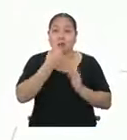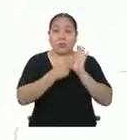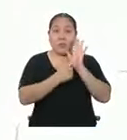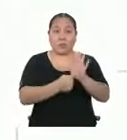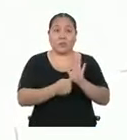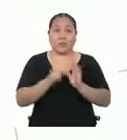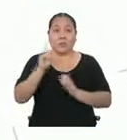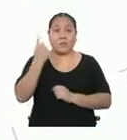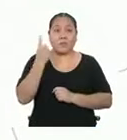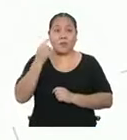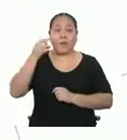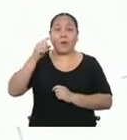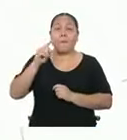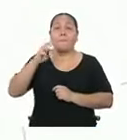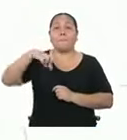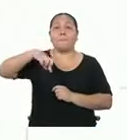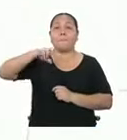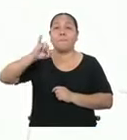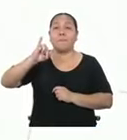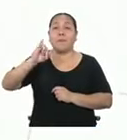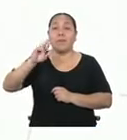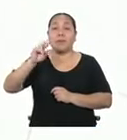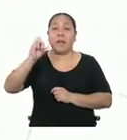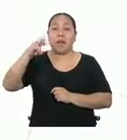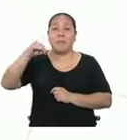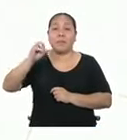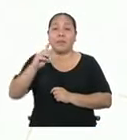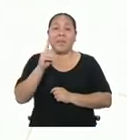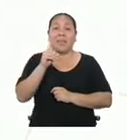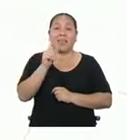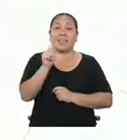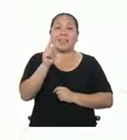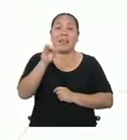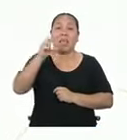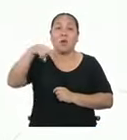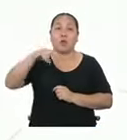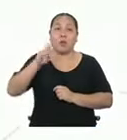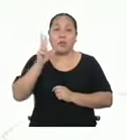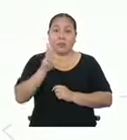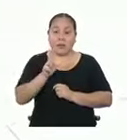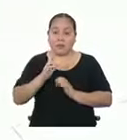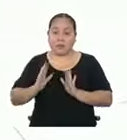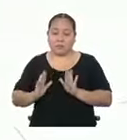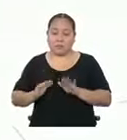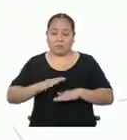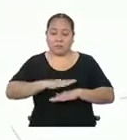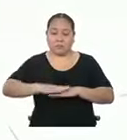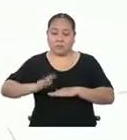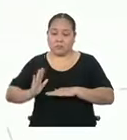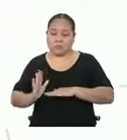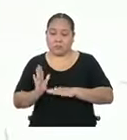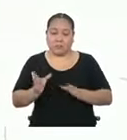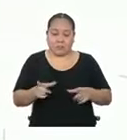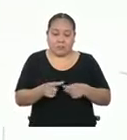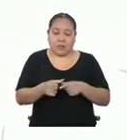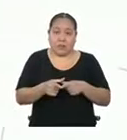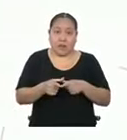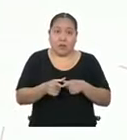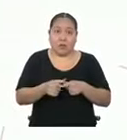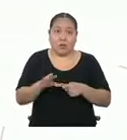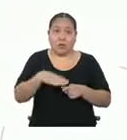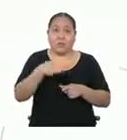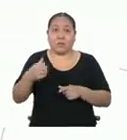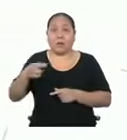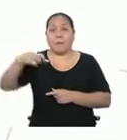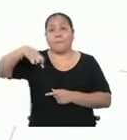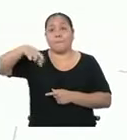Primero vemos a la pirámide triangular, que es la que cuenta con tres lados en su base, es decir, un triángulo. Luego